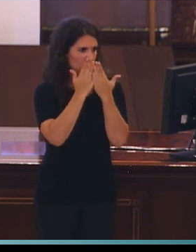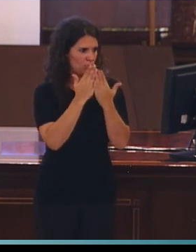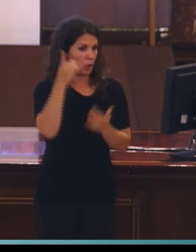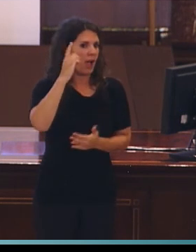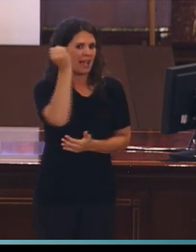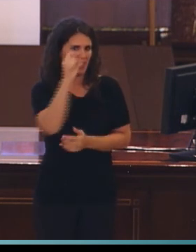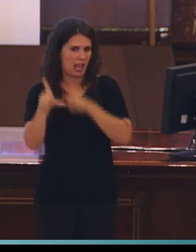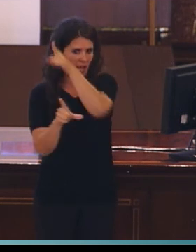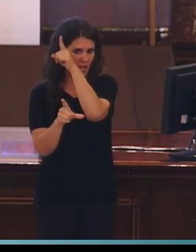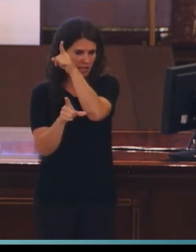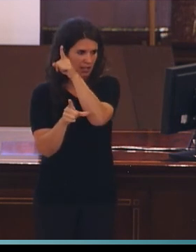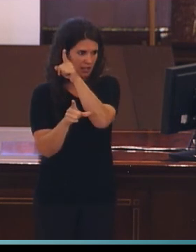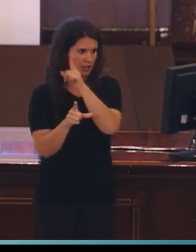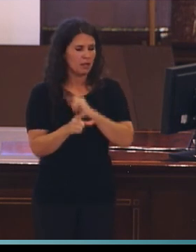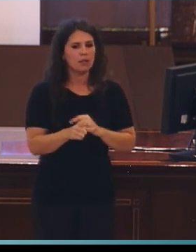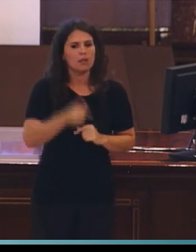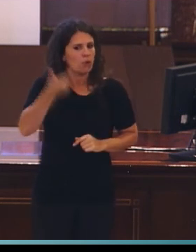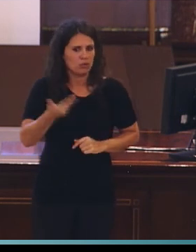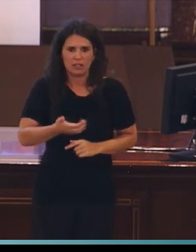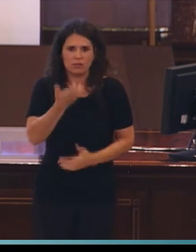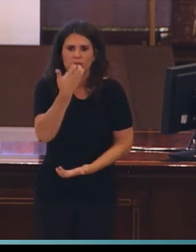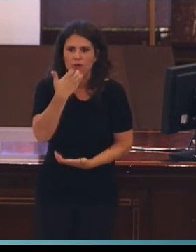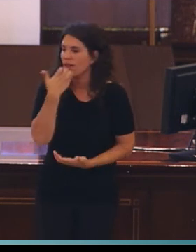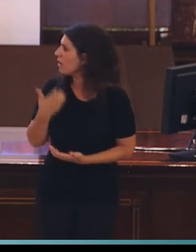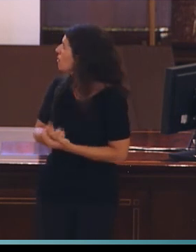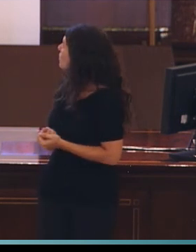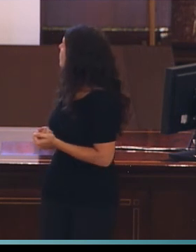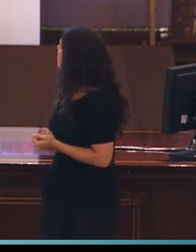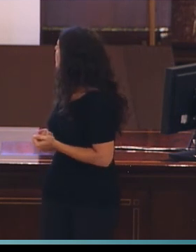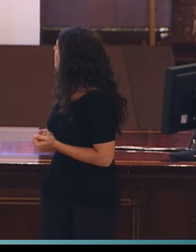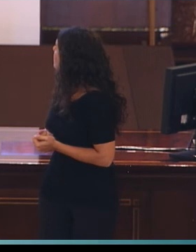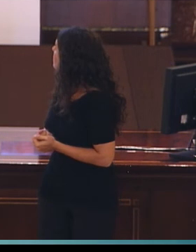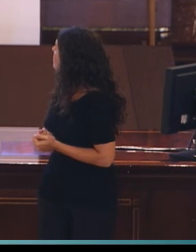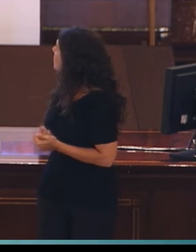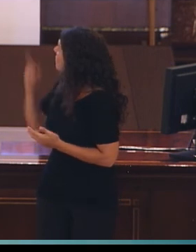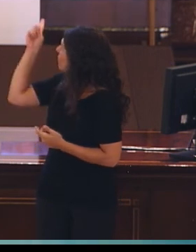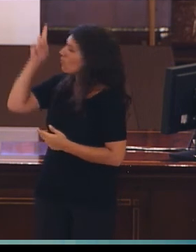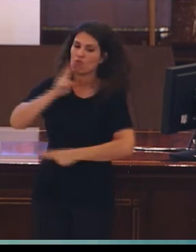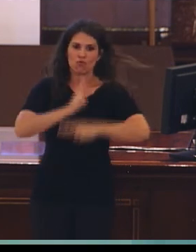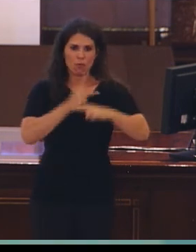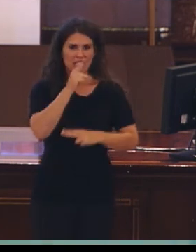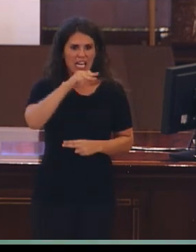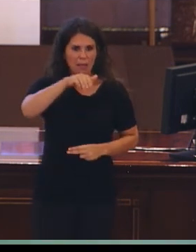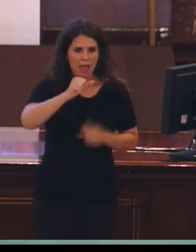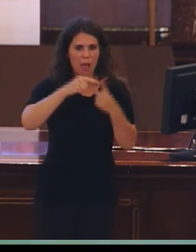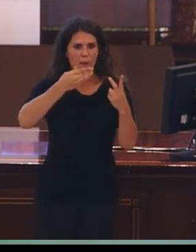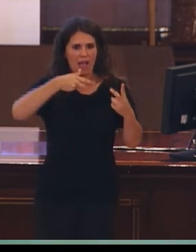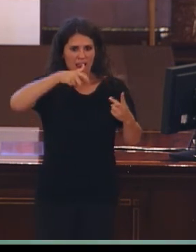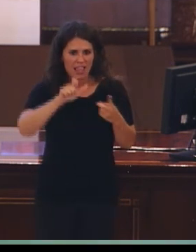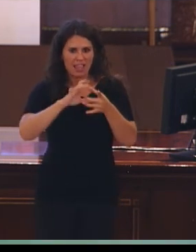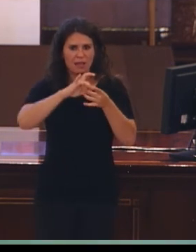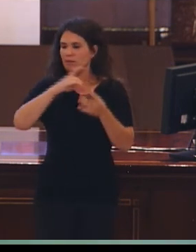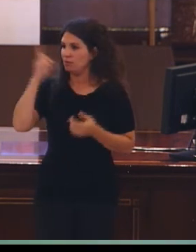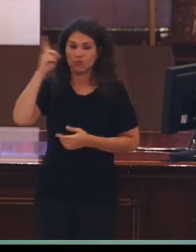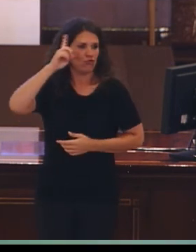continuidad en importantes nombres como los de Newport y Zupala, Lane, Battison, etc. Es ahora cuando se describe